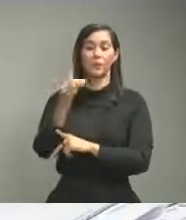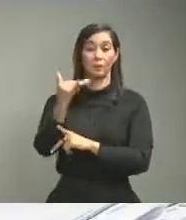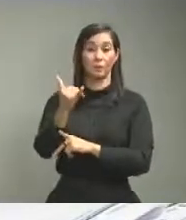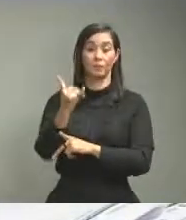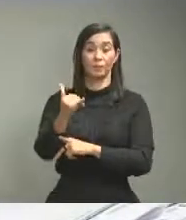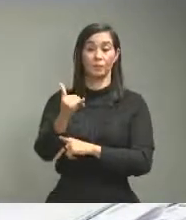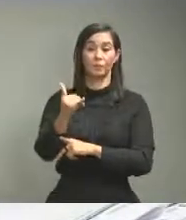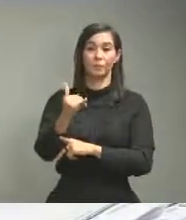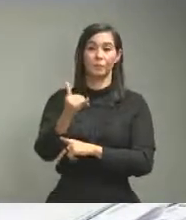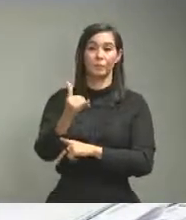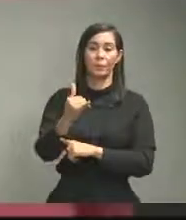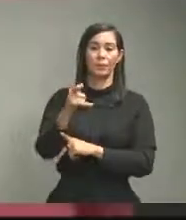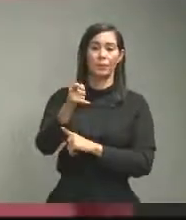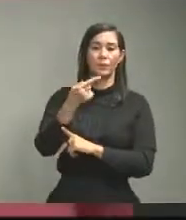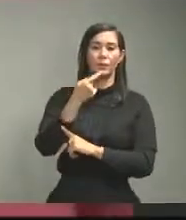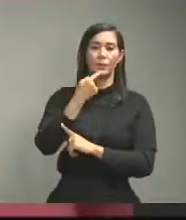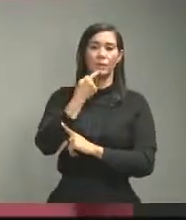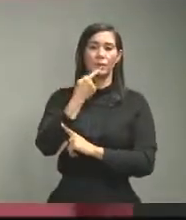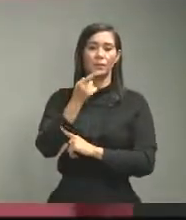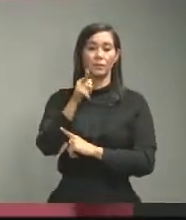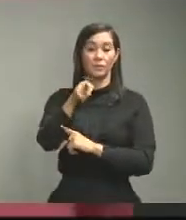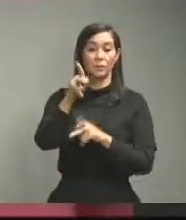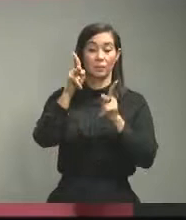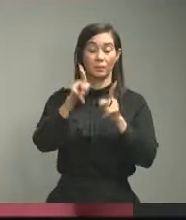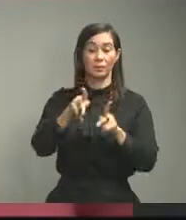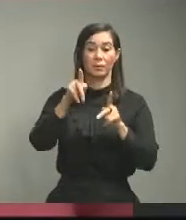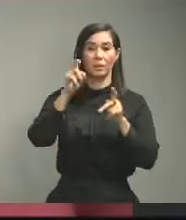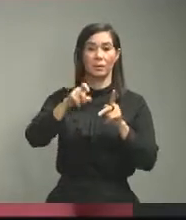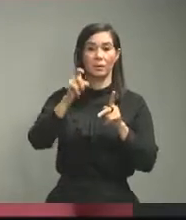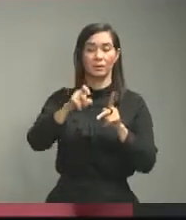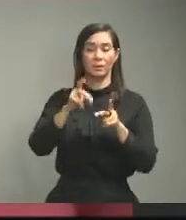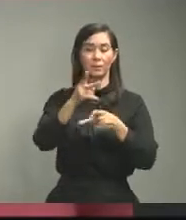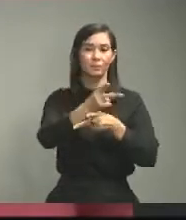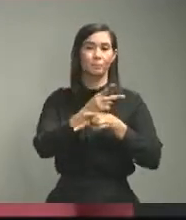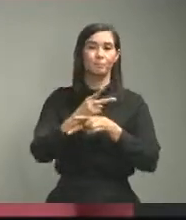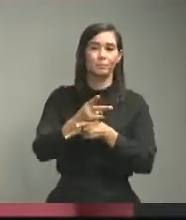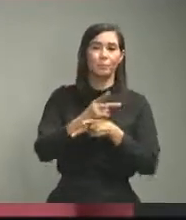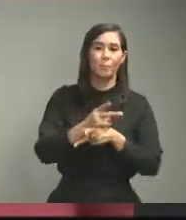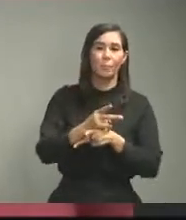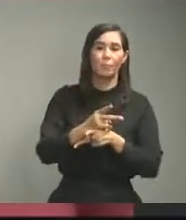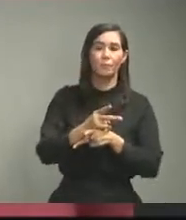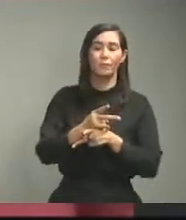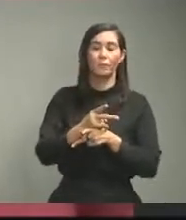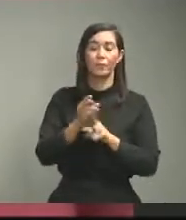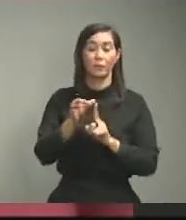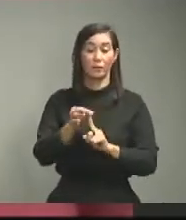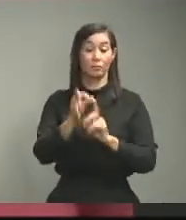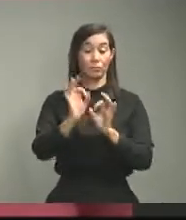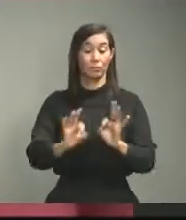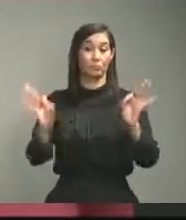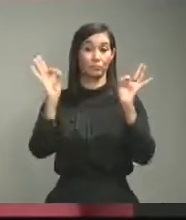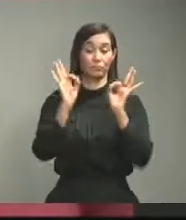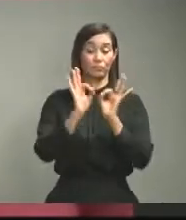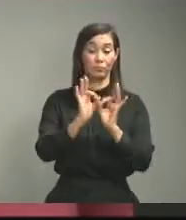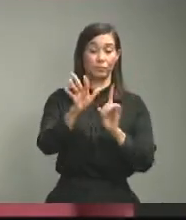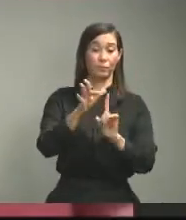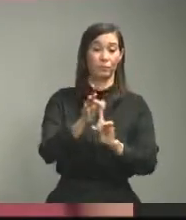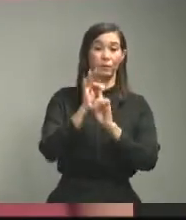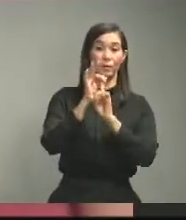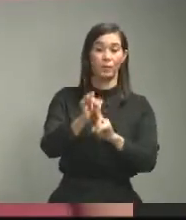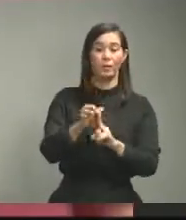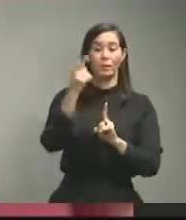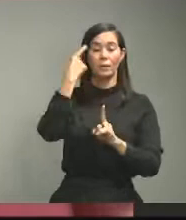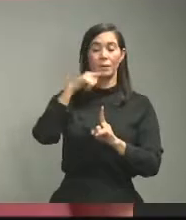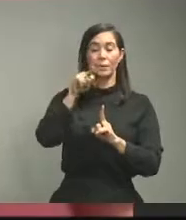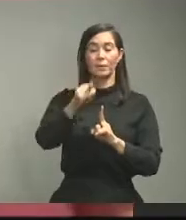actualmente usted había dicho que esas personas necesitaban de un cuidado clínico importante sin embargo